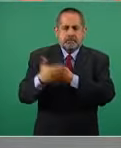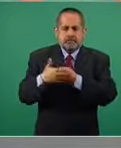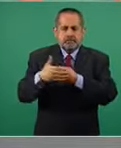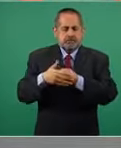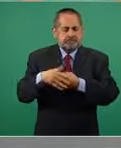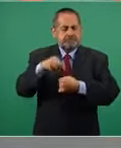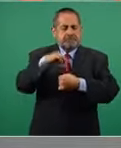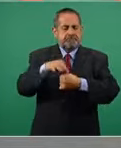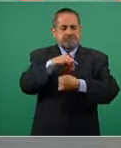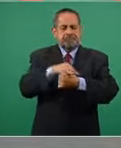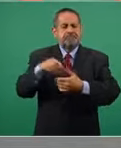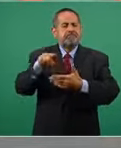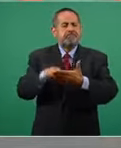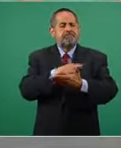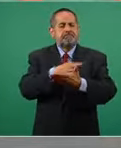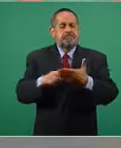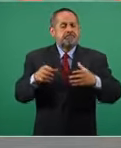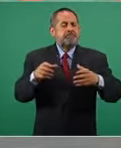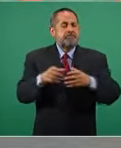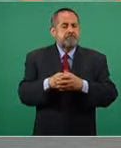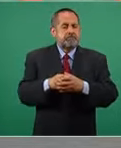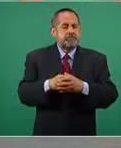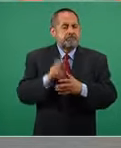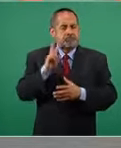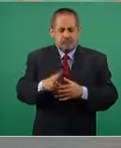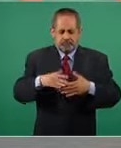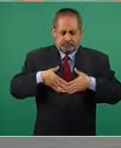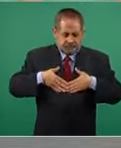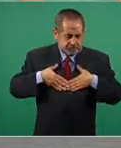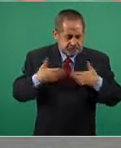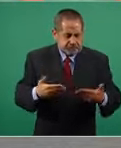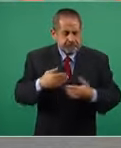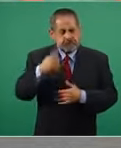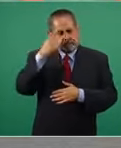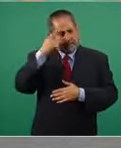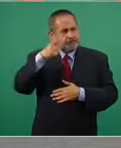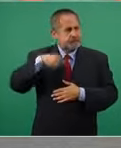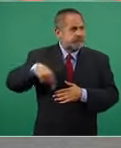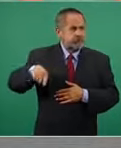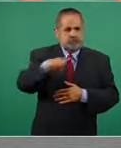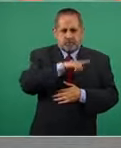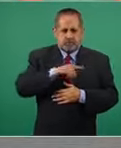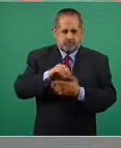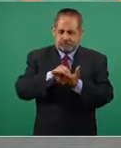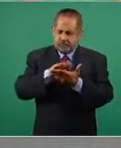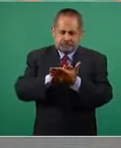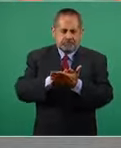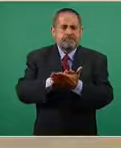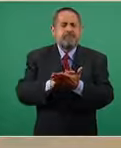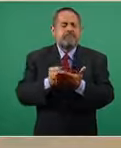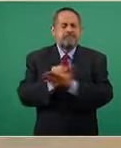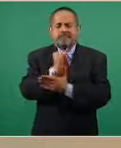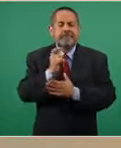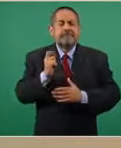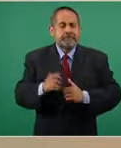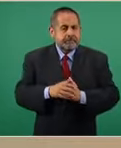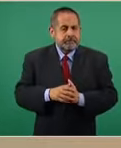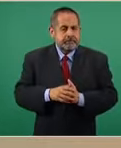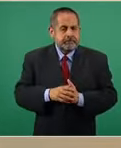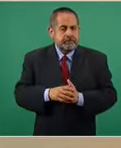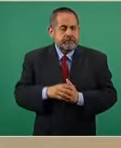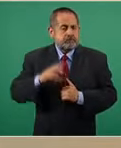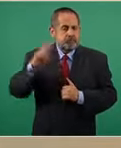y con el más sincero propósito de establecer en definitiva una